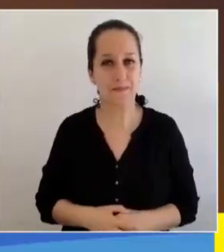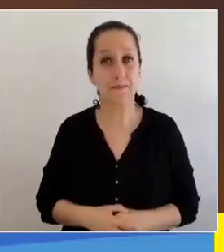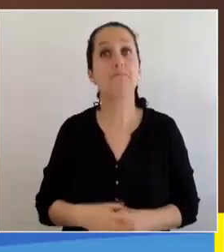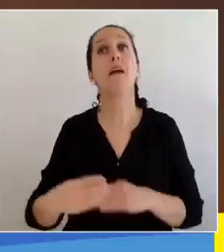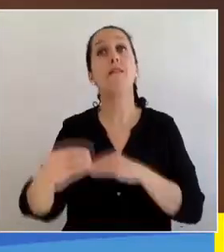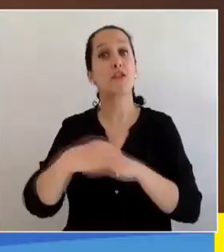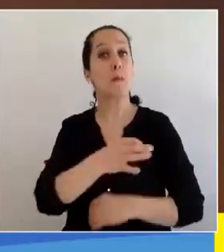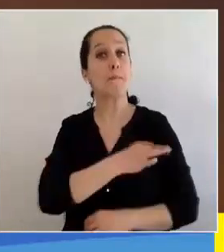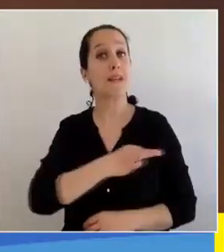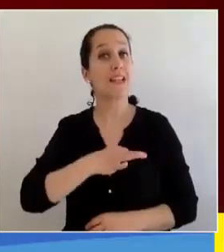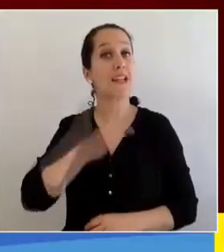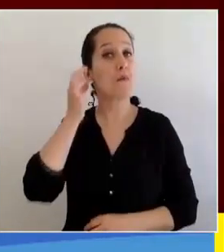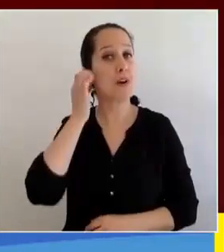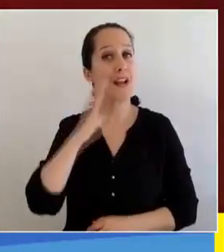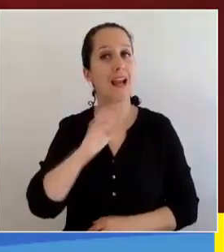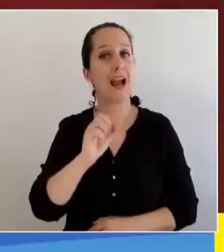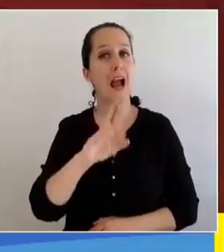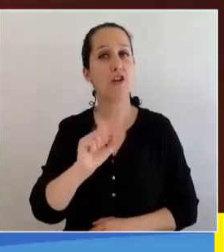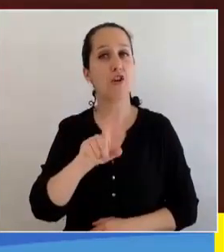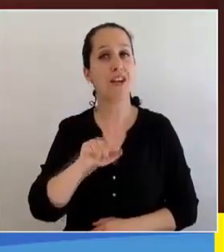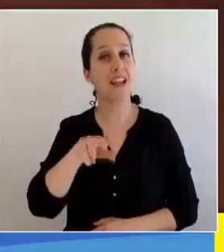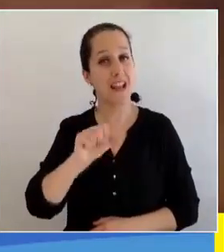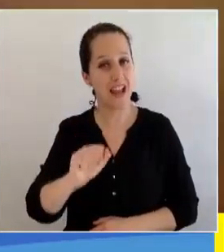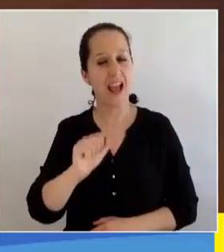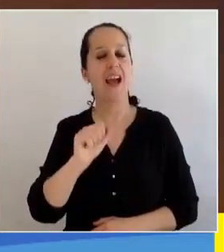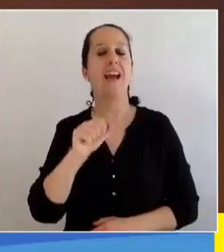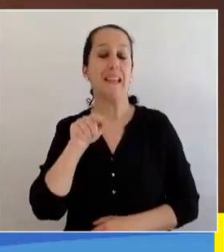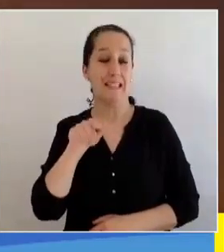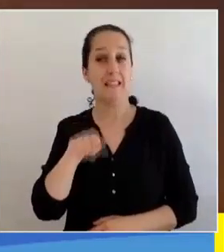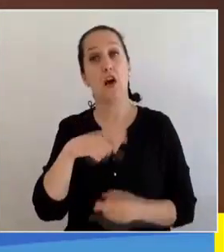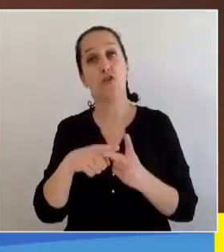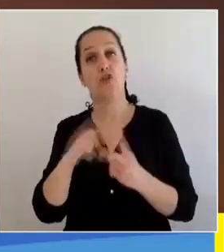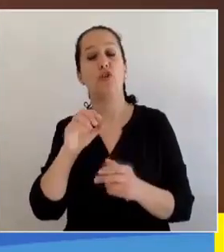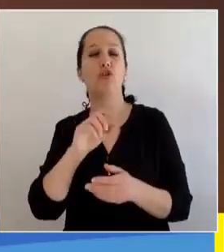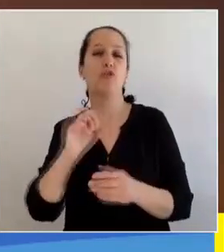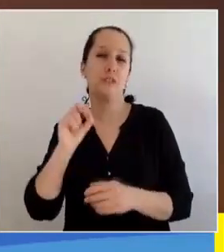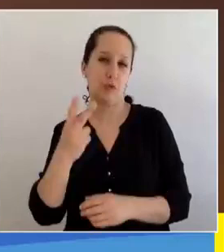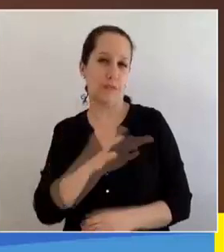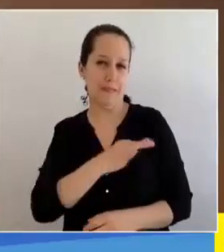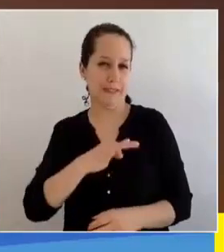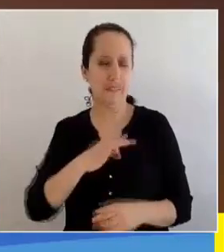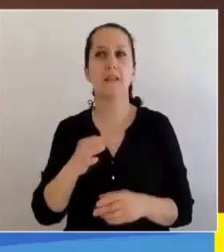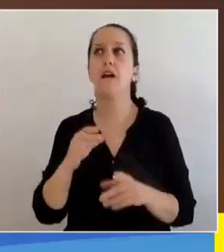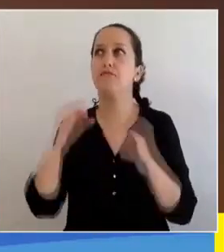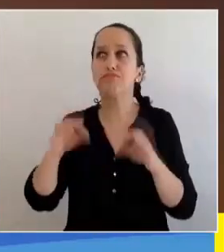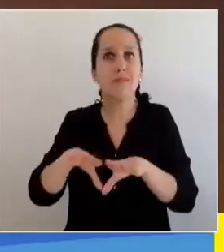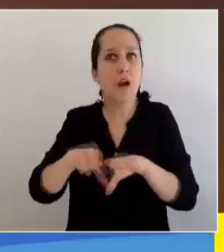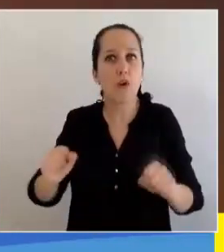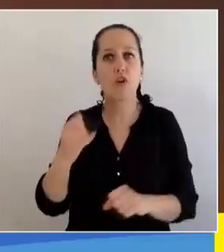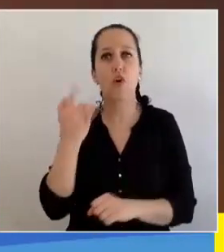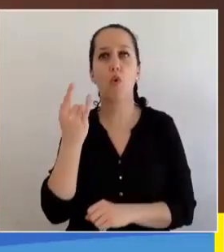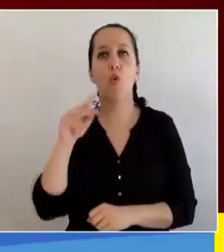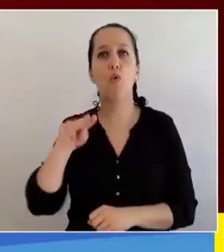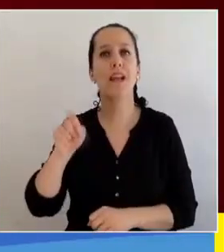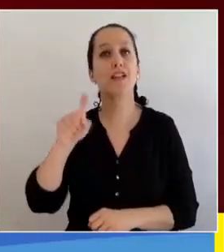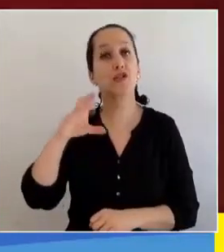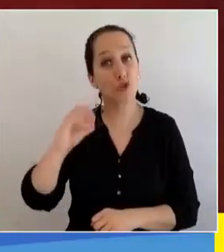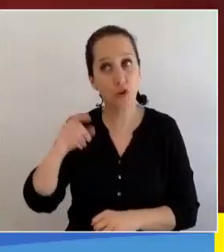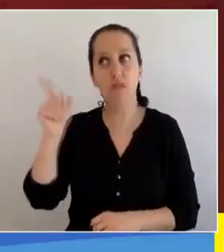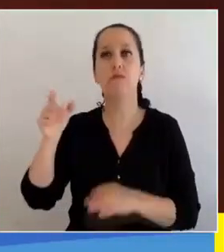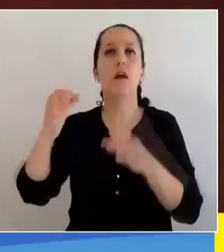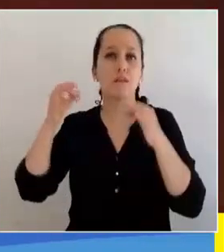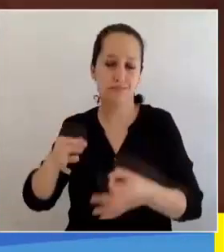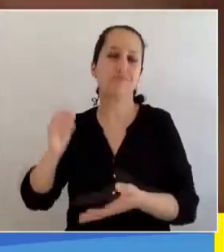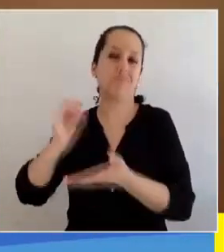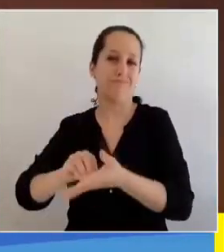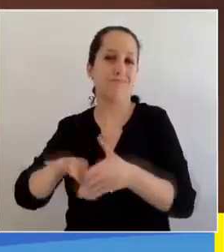comunicó la Ministra Carolina Redondo y la Subsecretaria Noela Salas hoy día en la mañana de la resolución de la UNESCO, de que Concepción entra